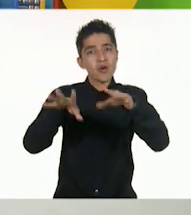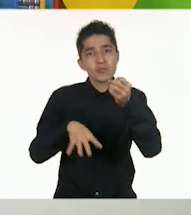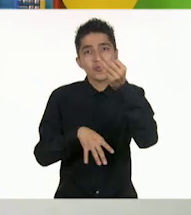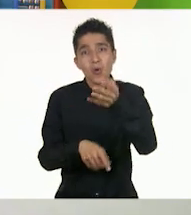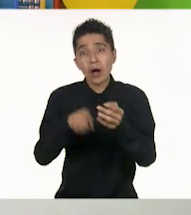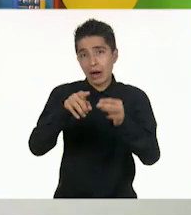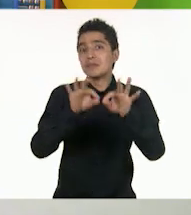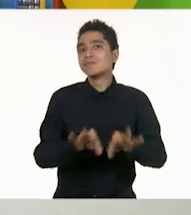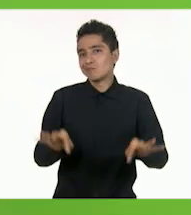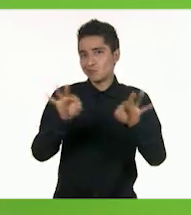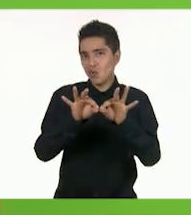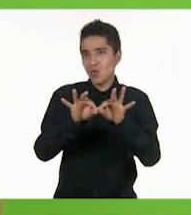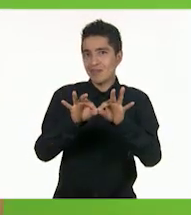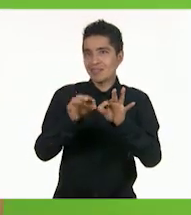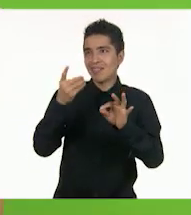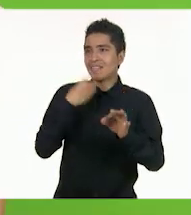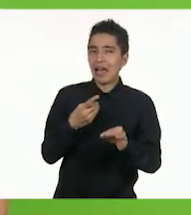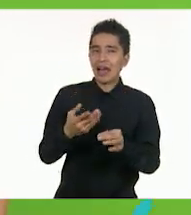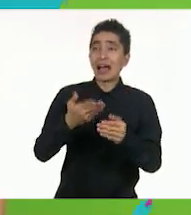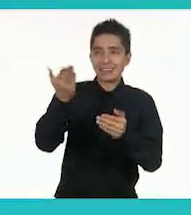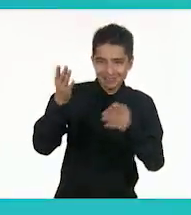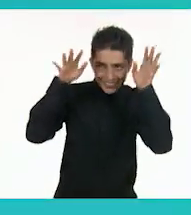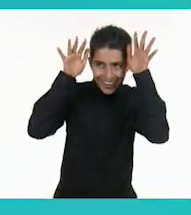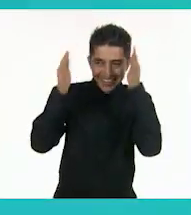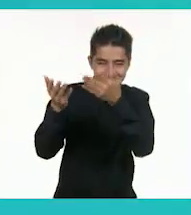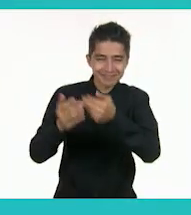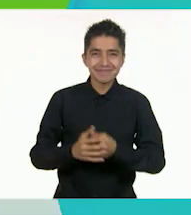importante que darnos. ¡Adelante, Ajo Listo!